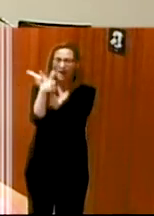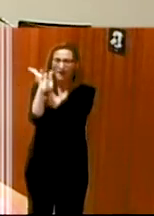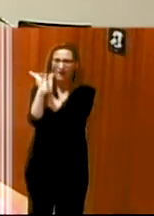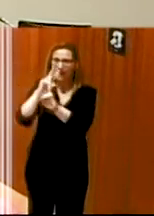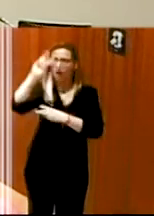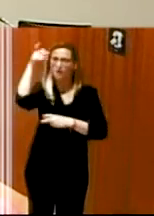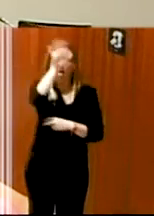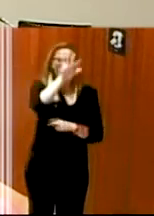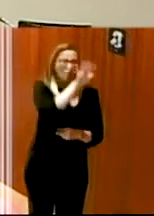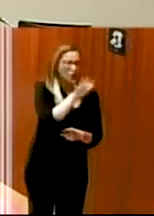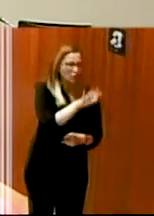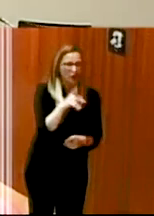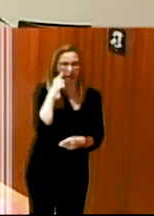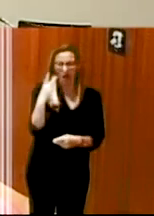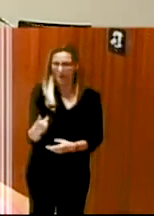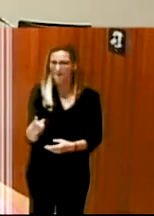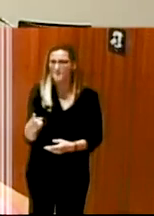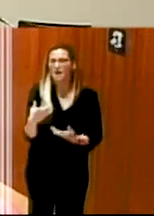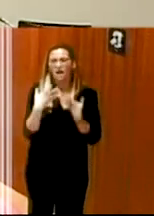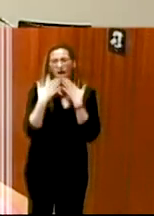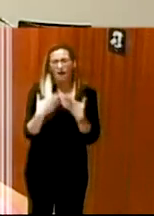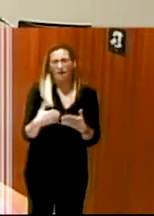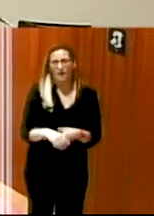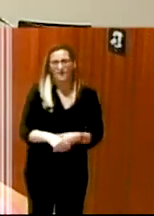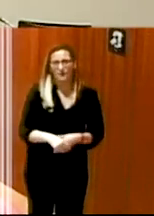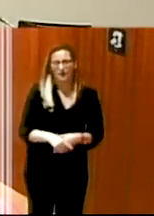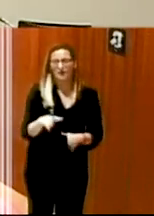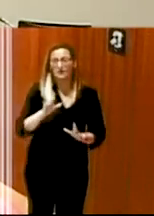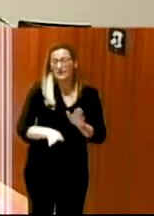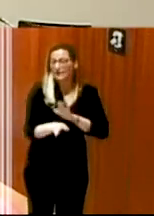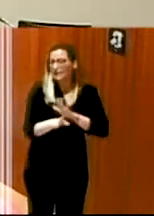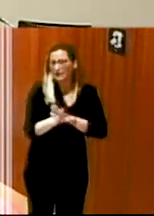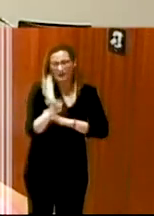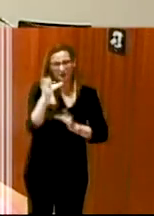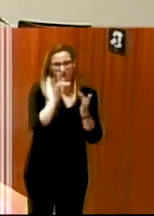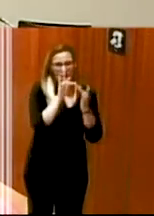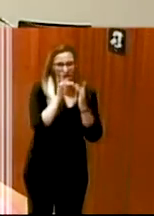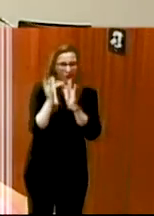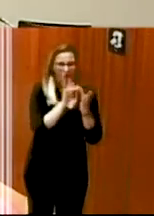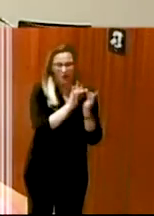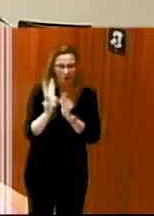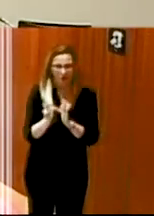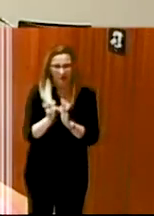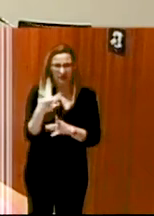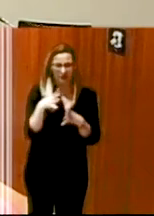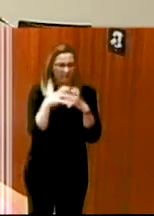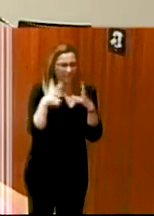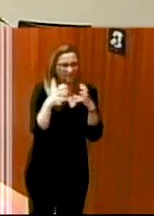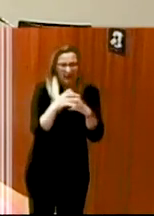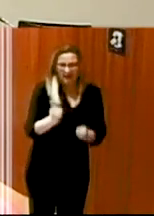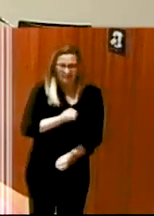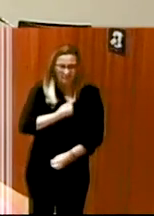otras partes y como os decía seguimos conectados y conectadas para todo poniéndole ganas y pasión